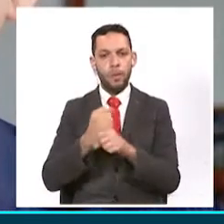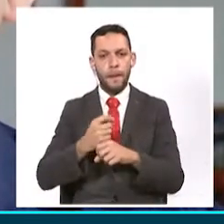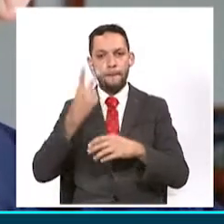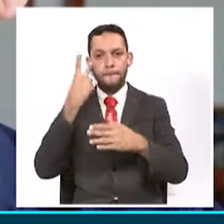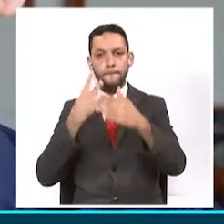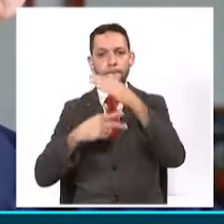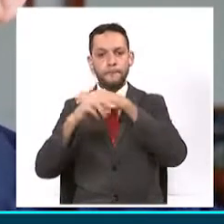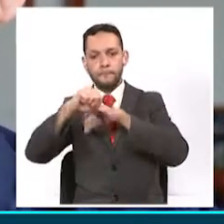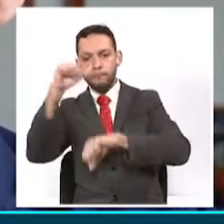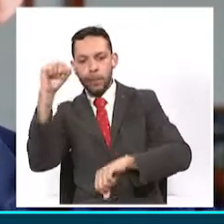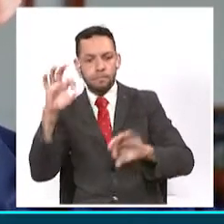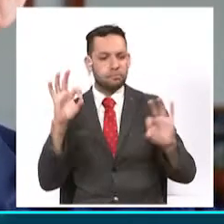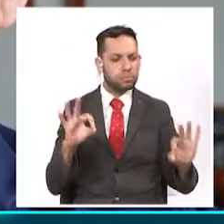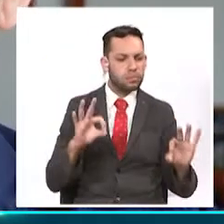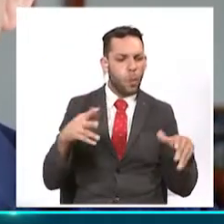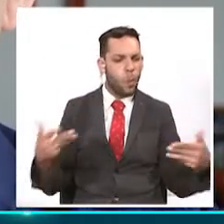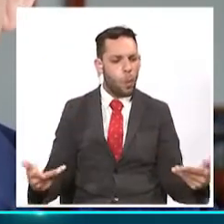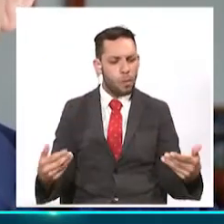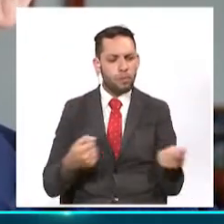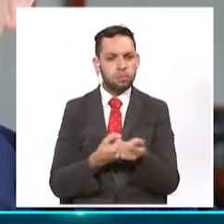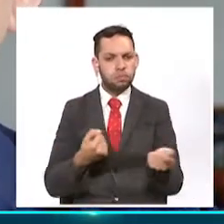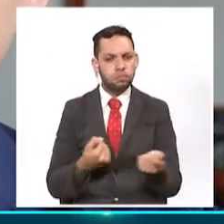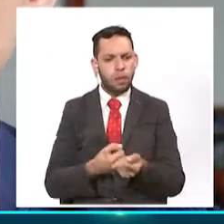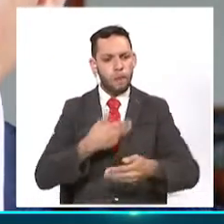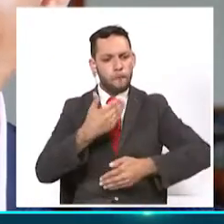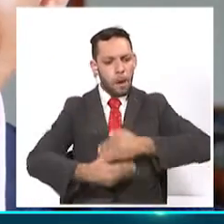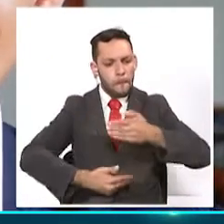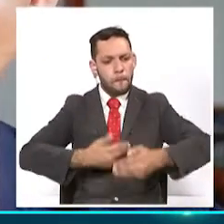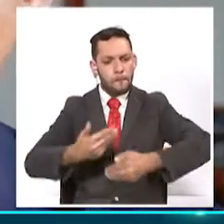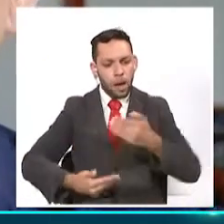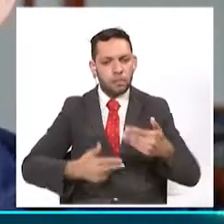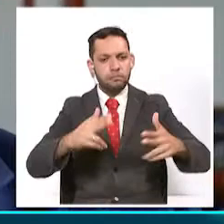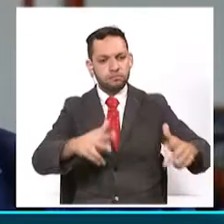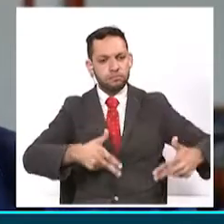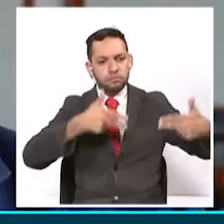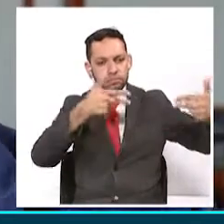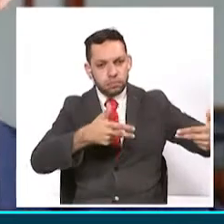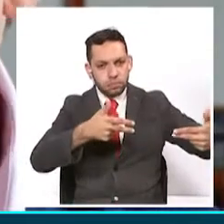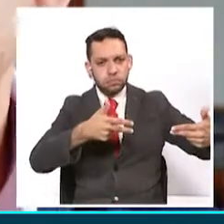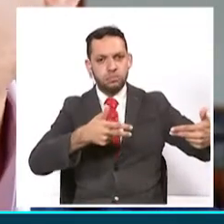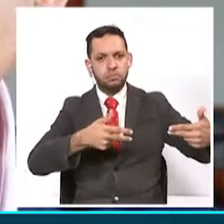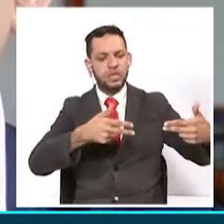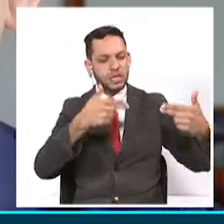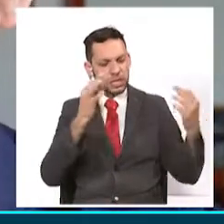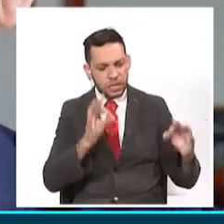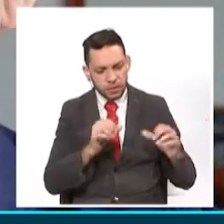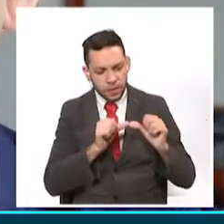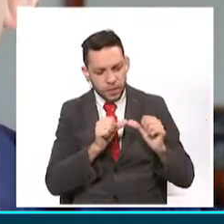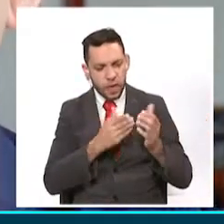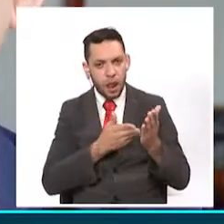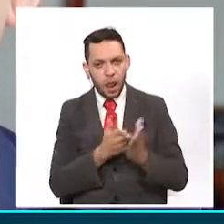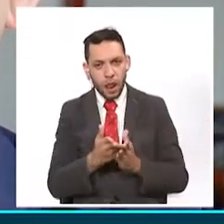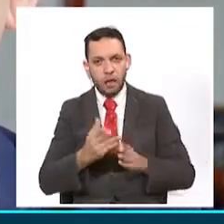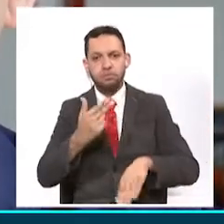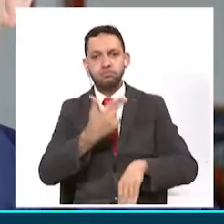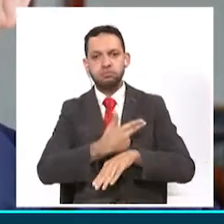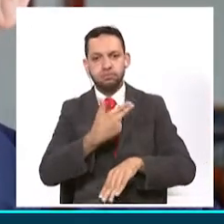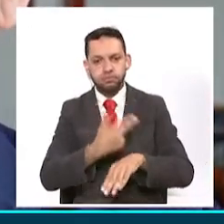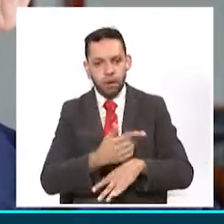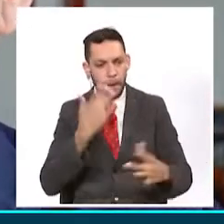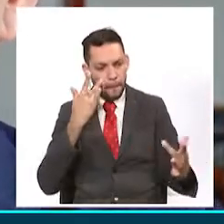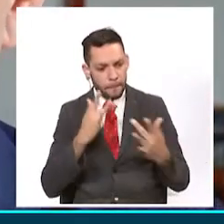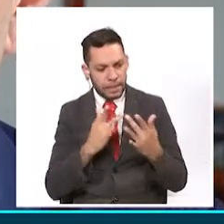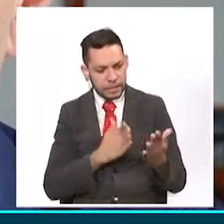muy bien cómo apoyamos los procesos de manera virtual, de manera básicamente articulada con